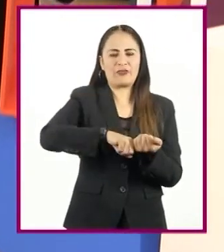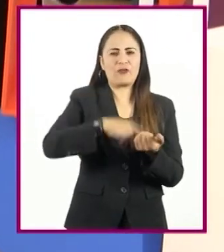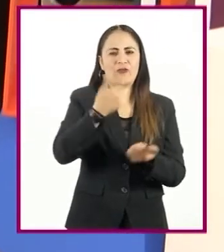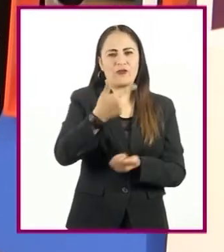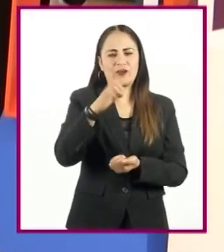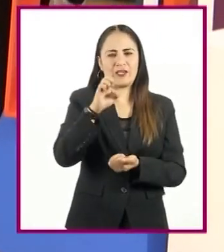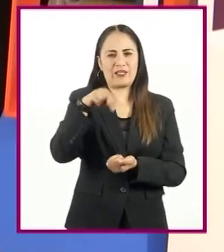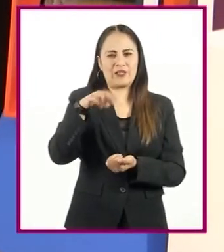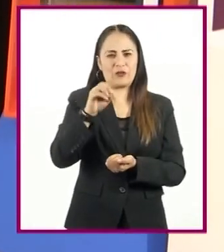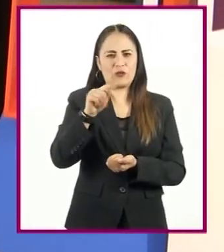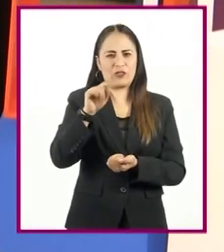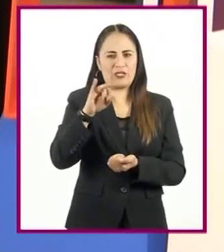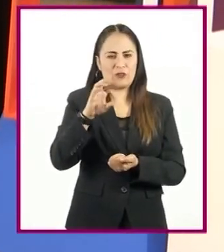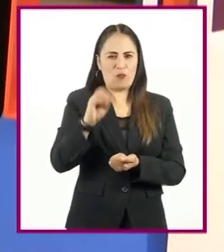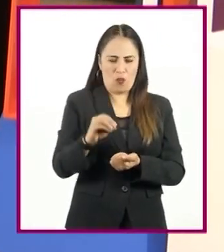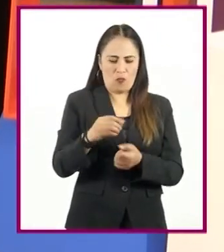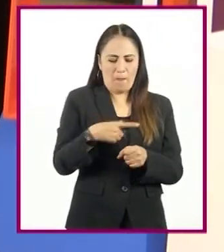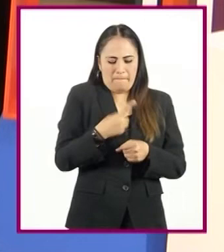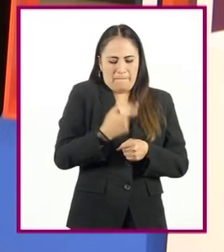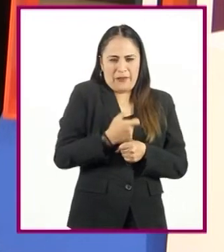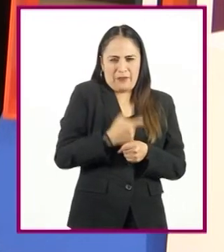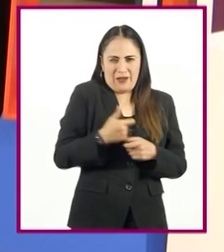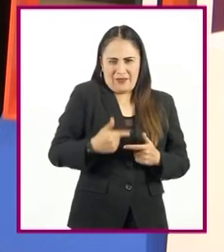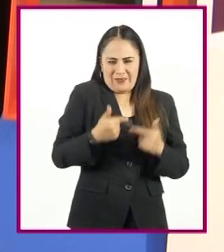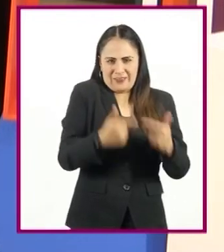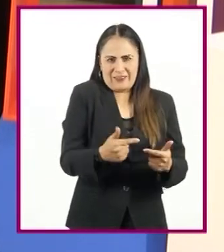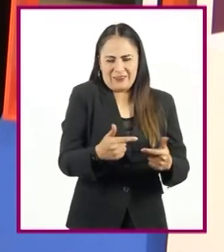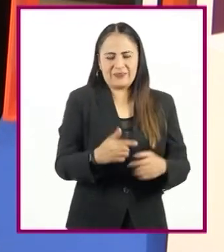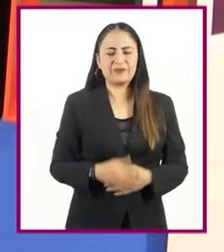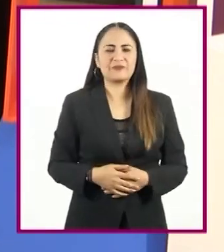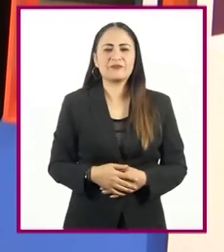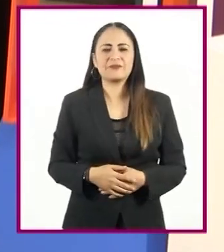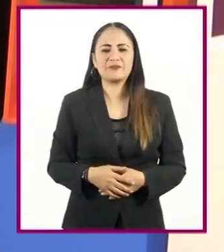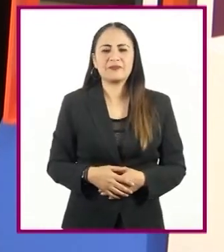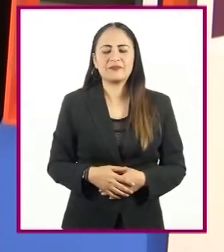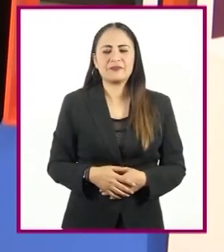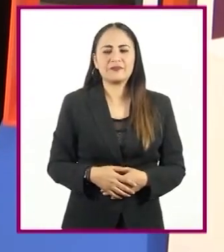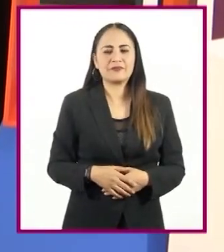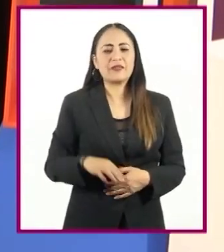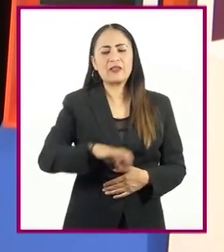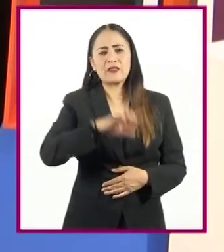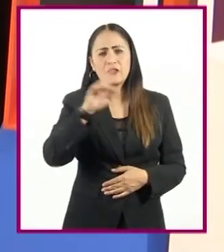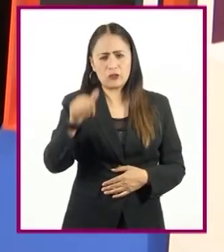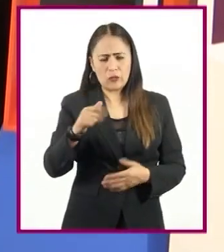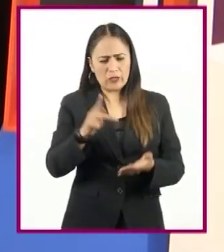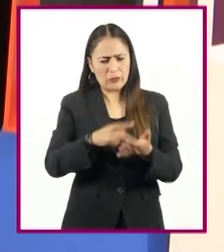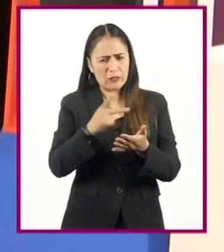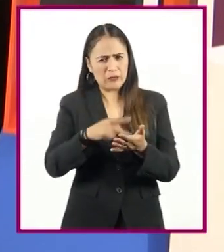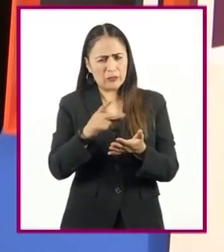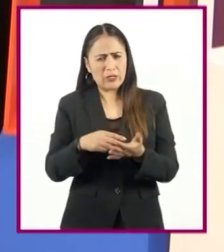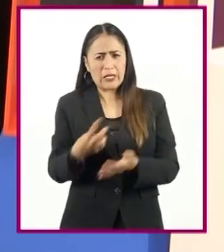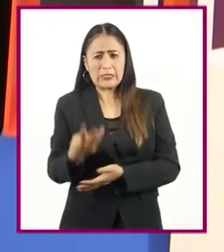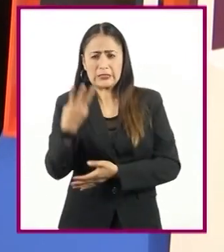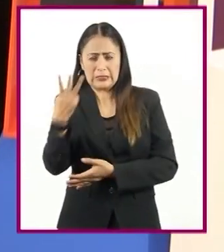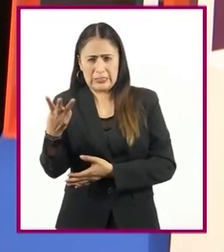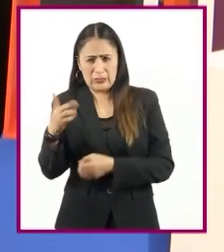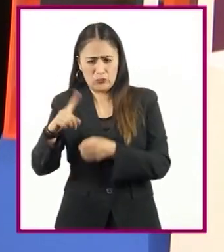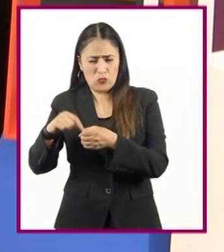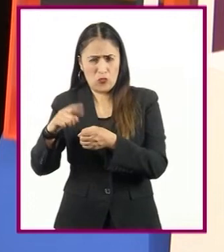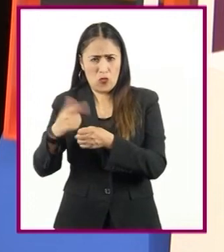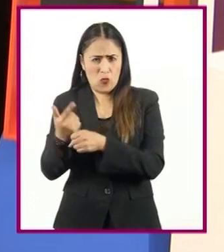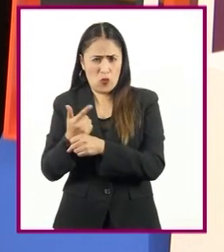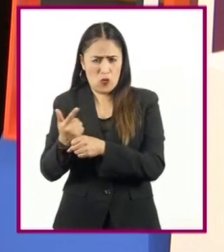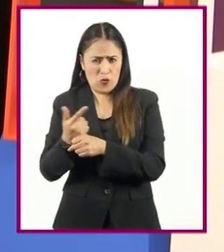generación. Y también podemos comprobar que hay tres veces más ratones de color gris